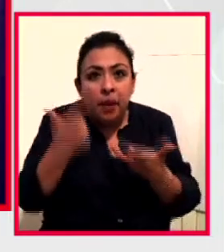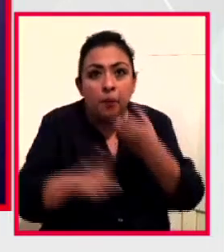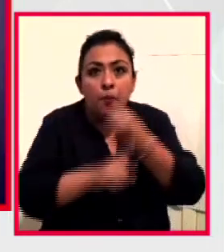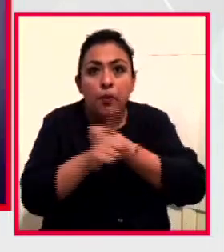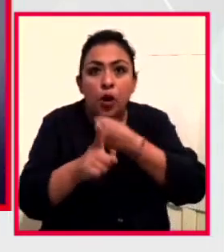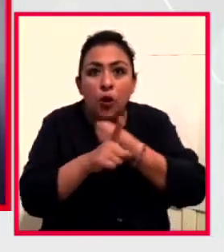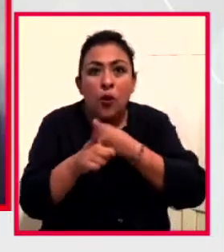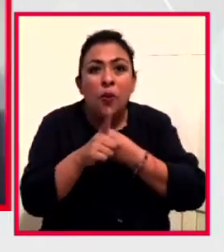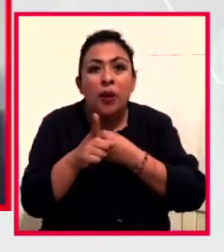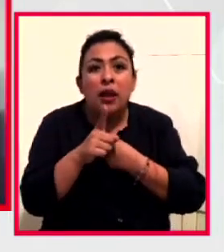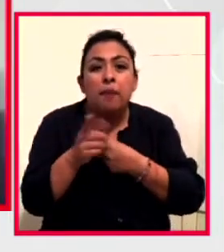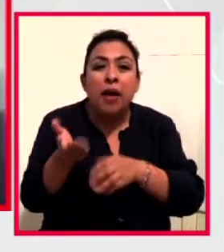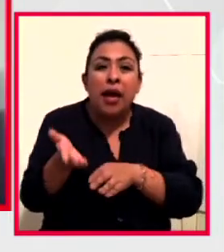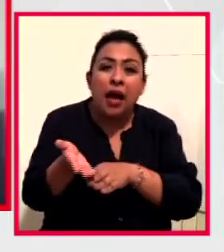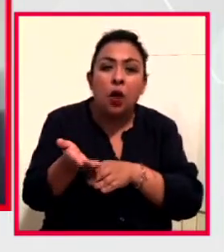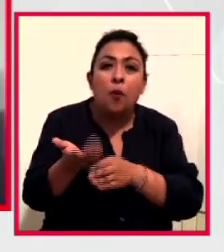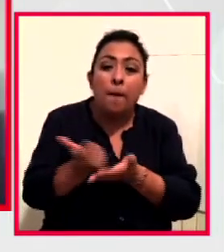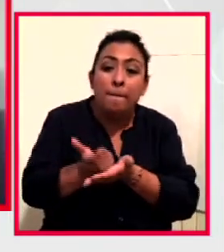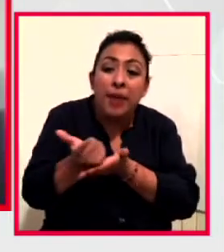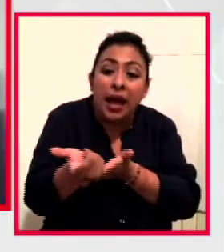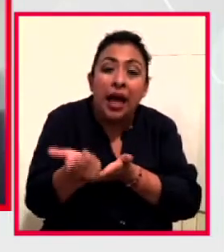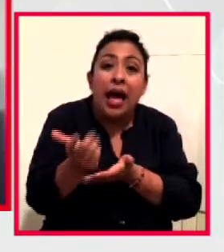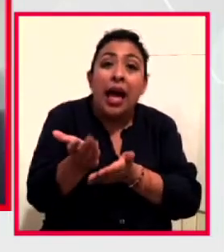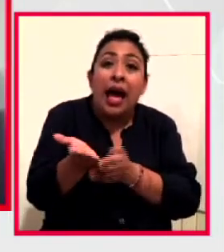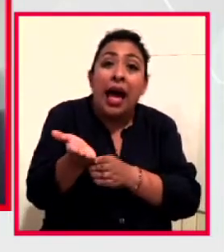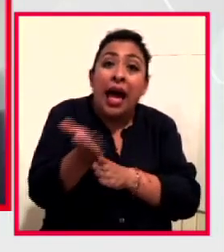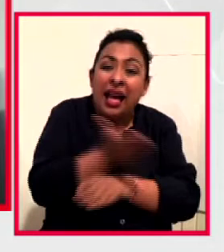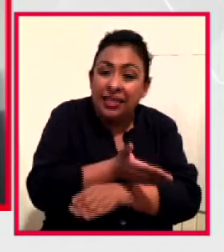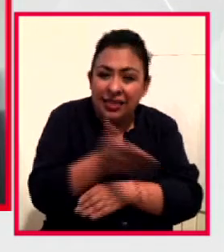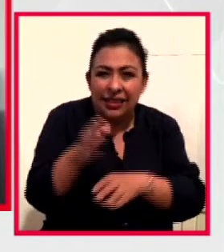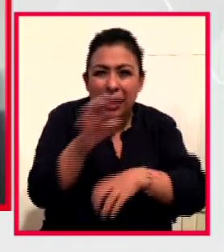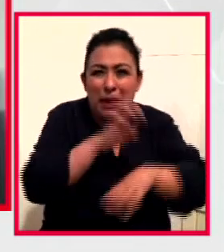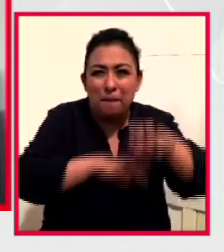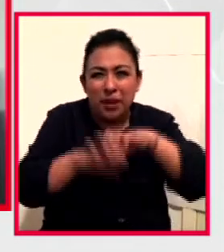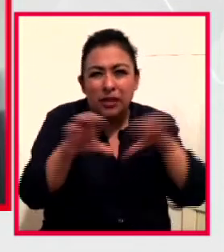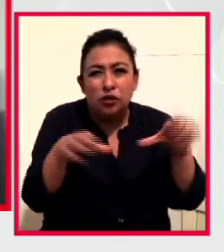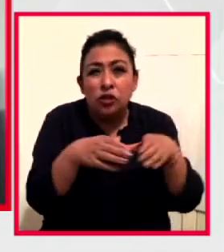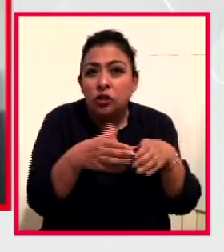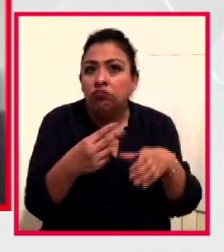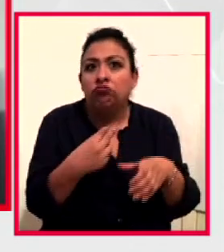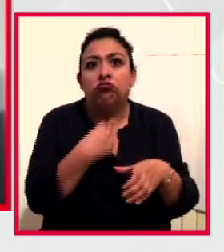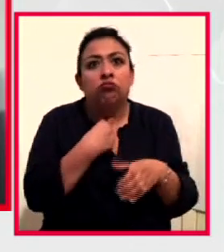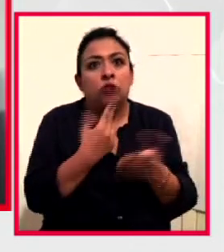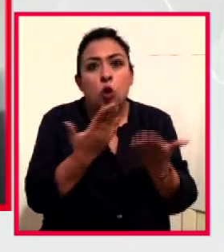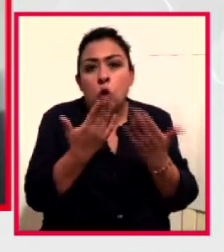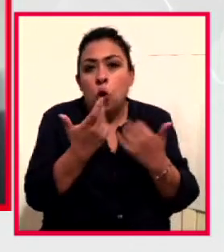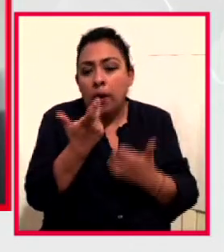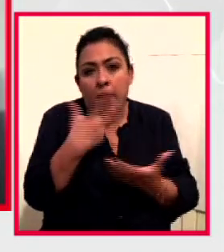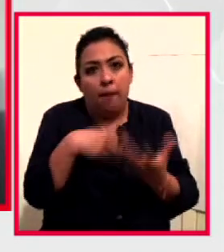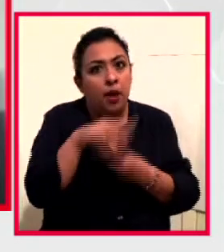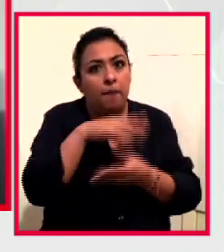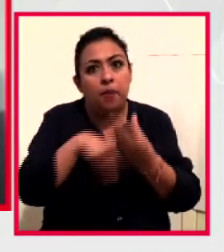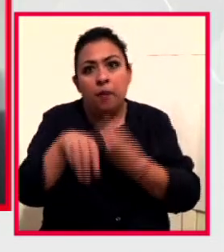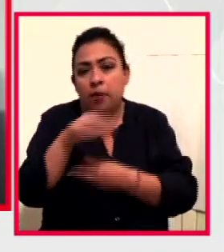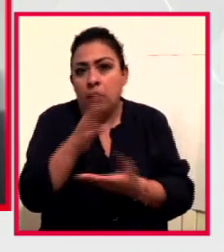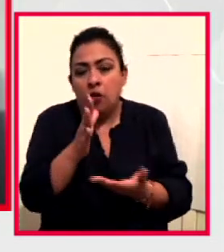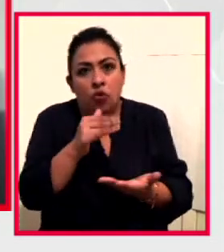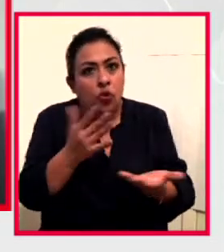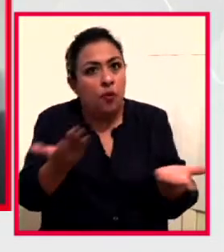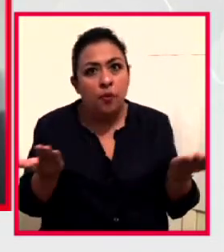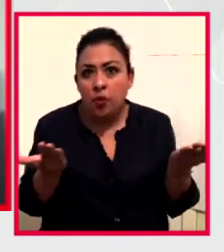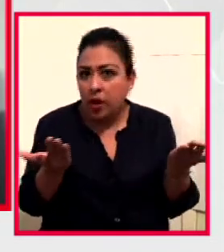los anticipos. Estas pequeñas empresas no tienen los fondos para poder solventar económicamente